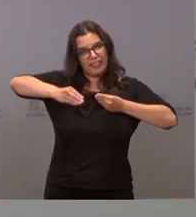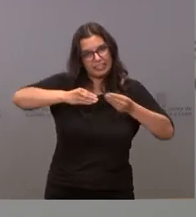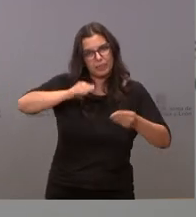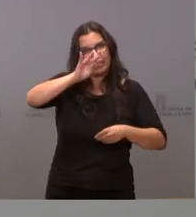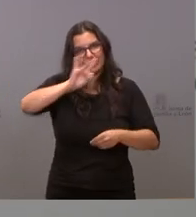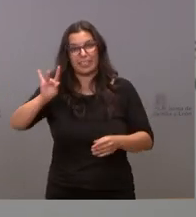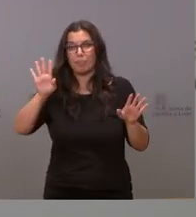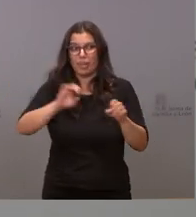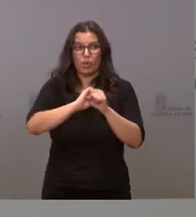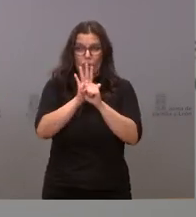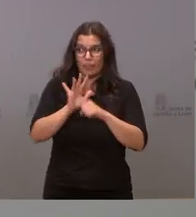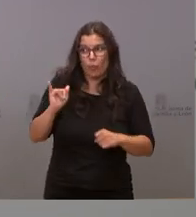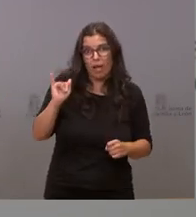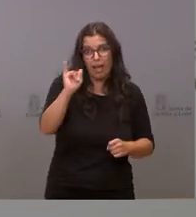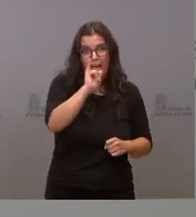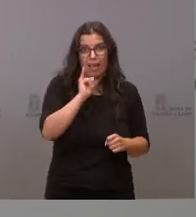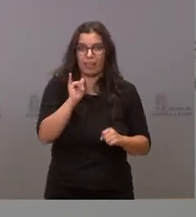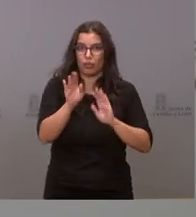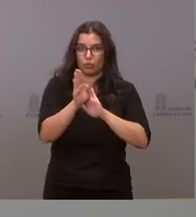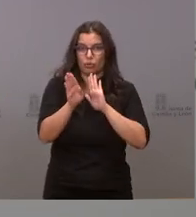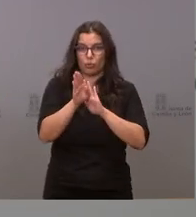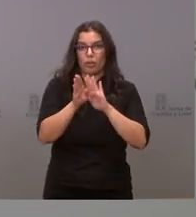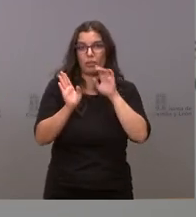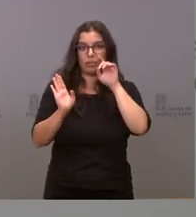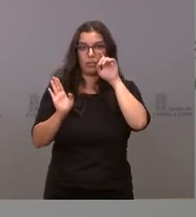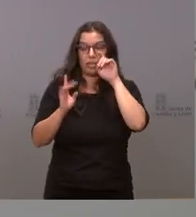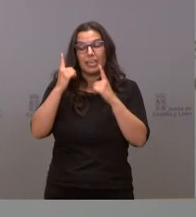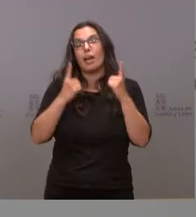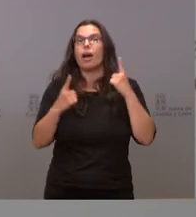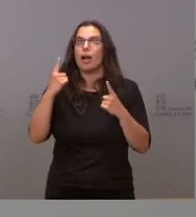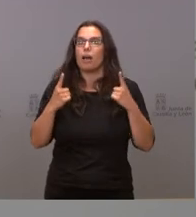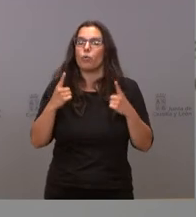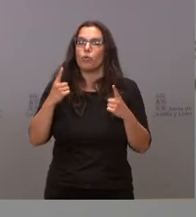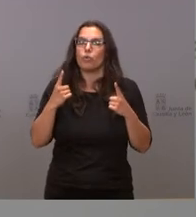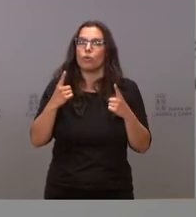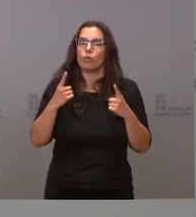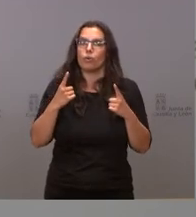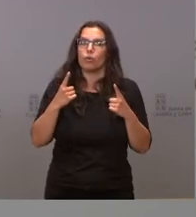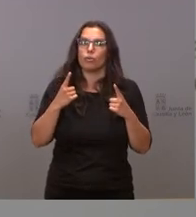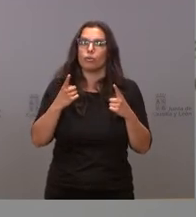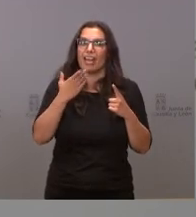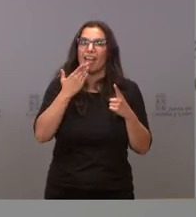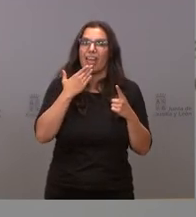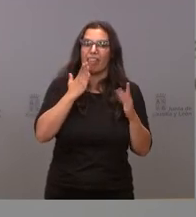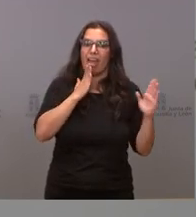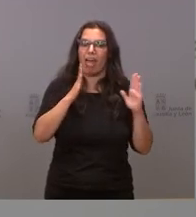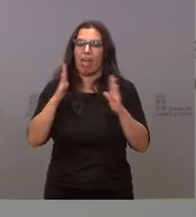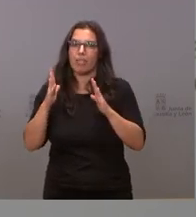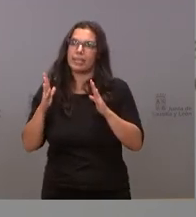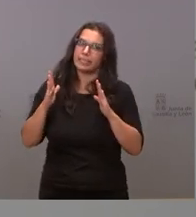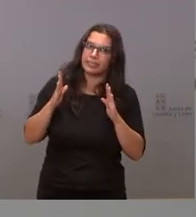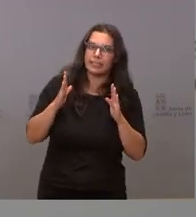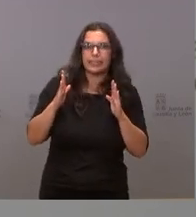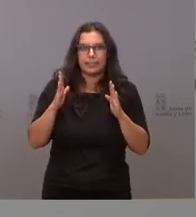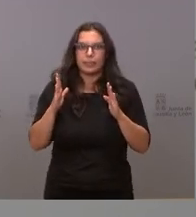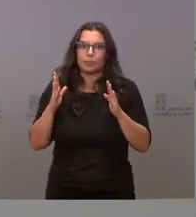el virus sigue entre nosotros y en determinados ámbitos de edad todavía no se ha